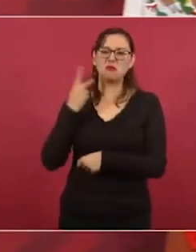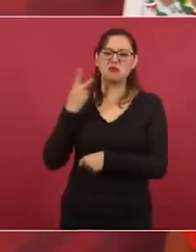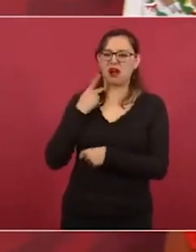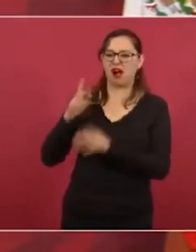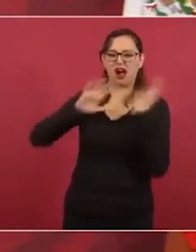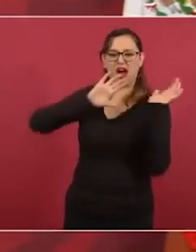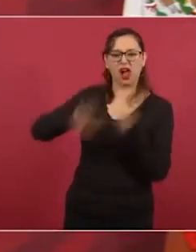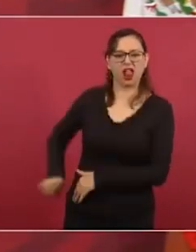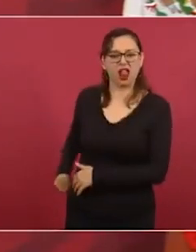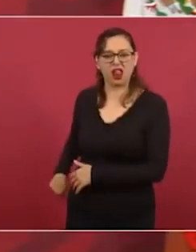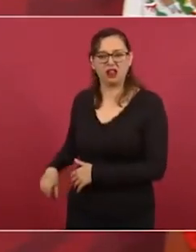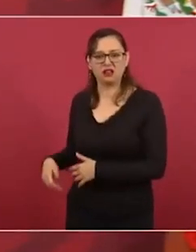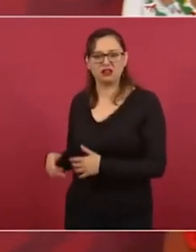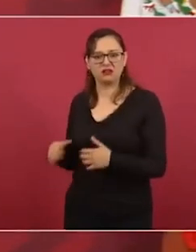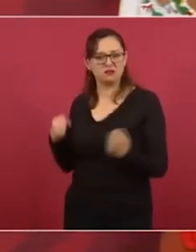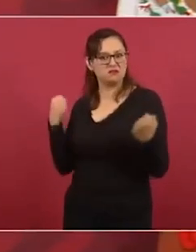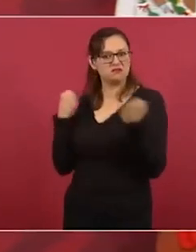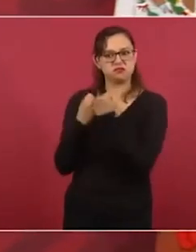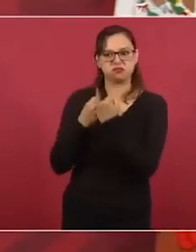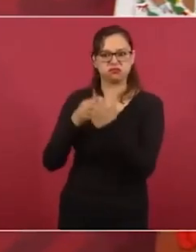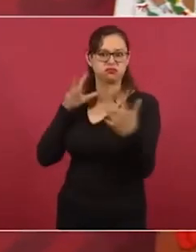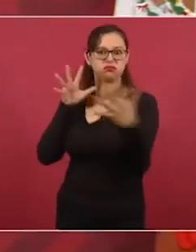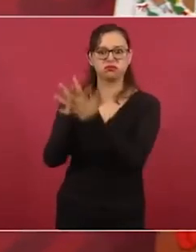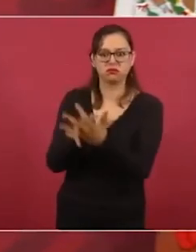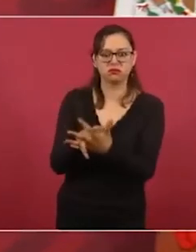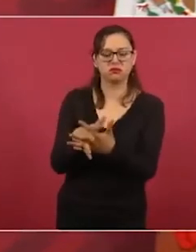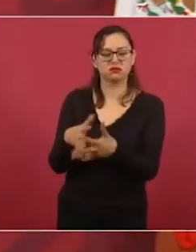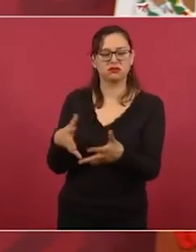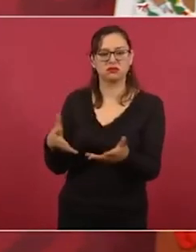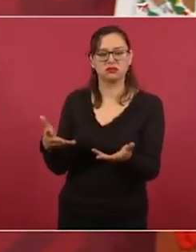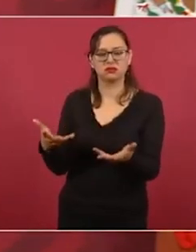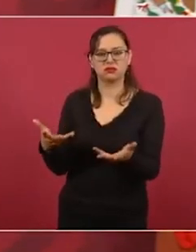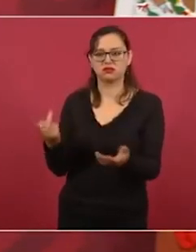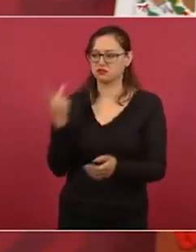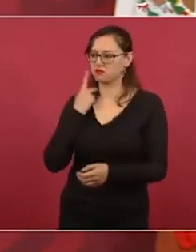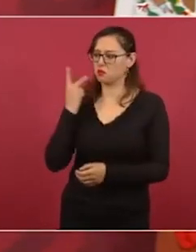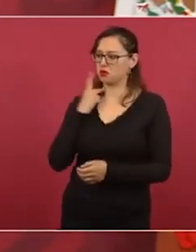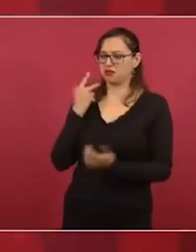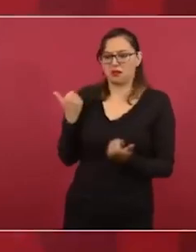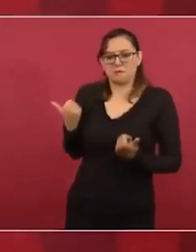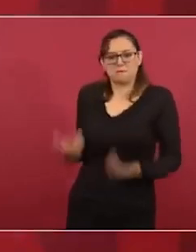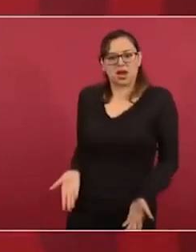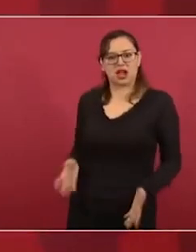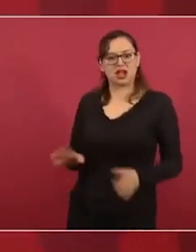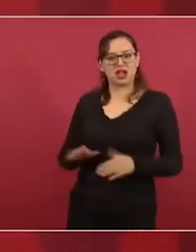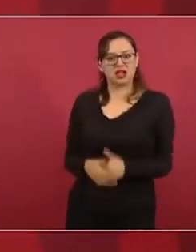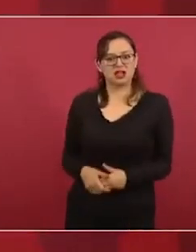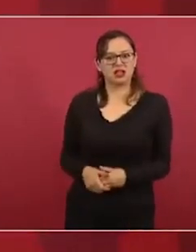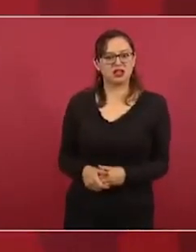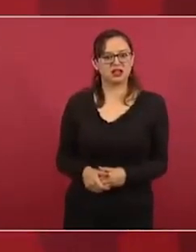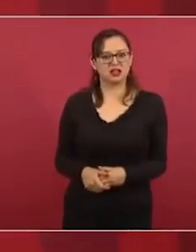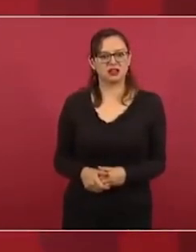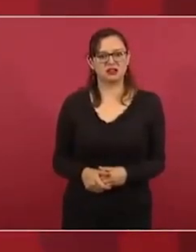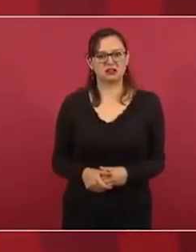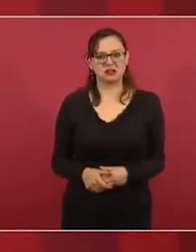¿No se creó la política? ¿Por qué la prepotencia?